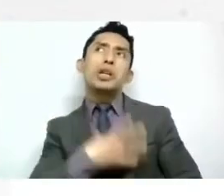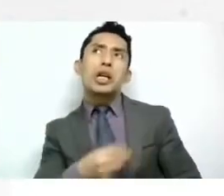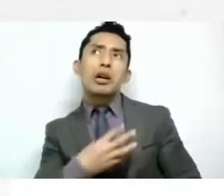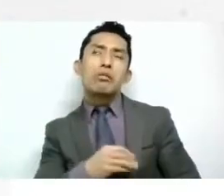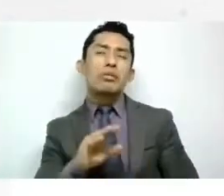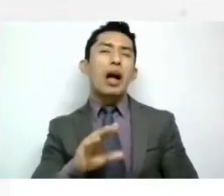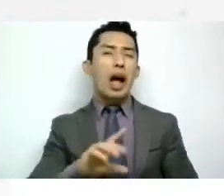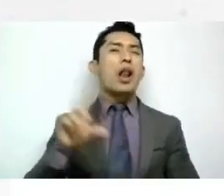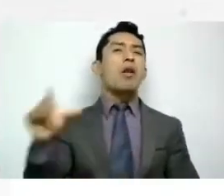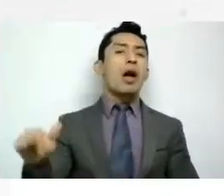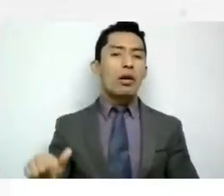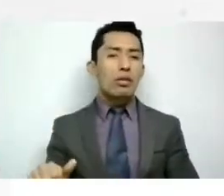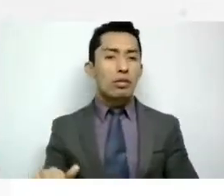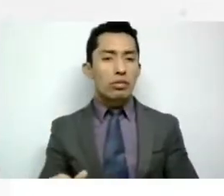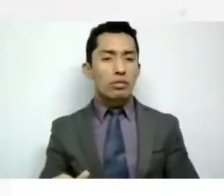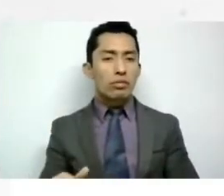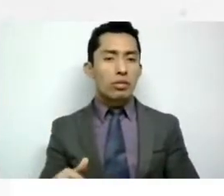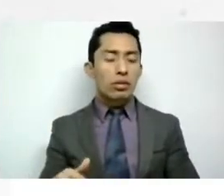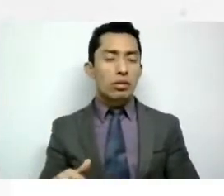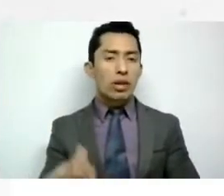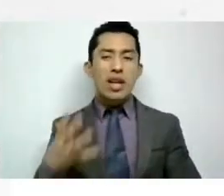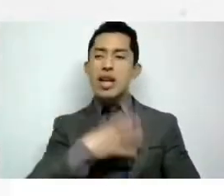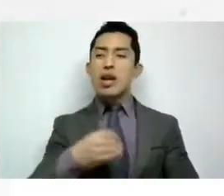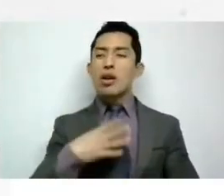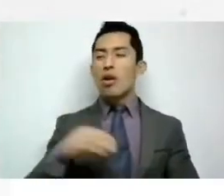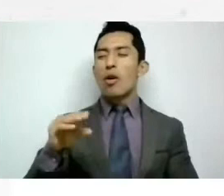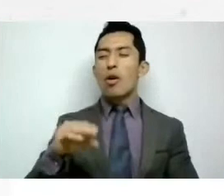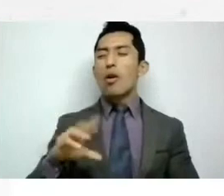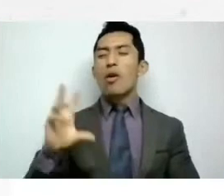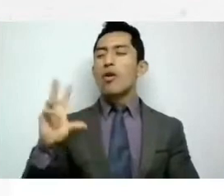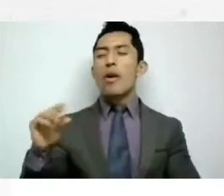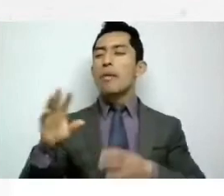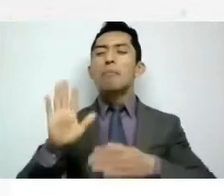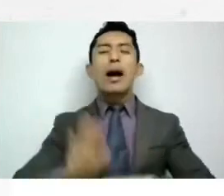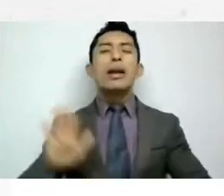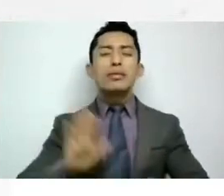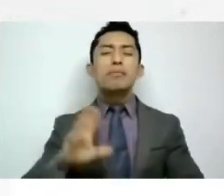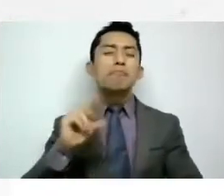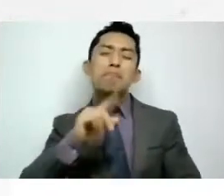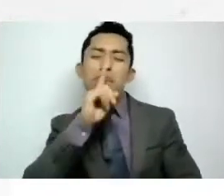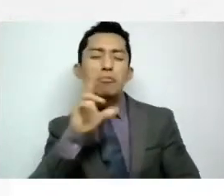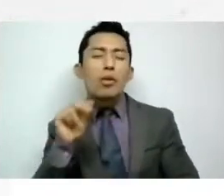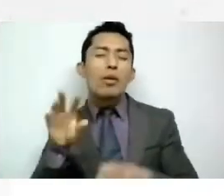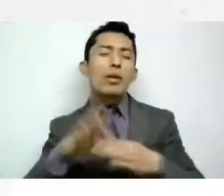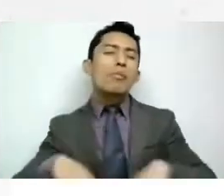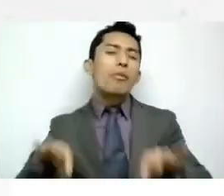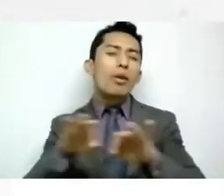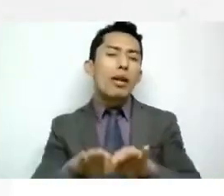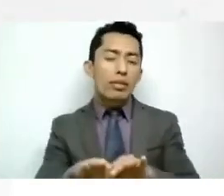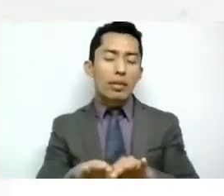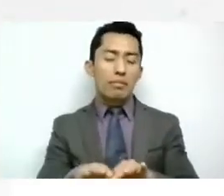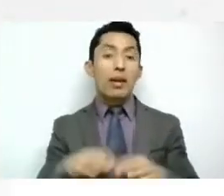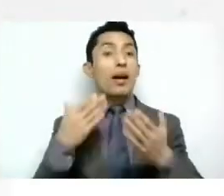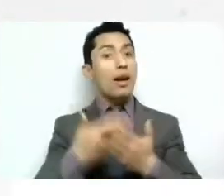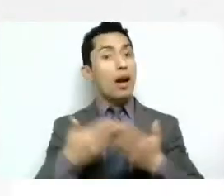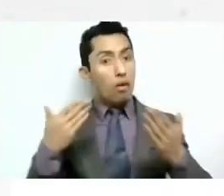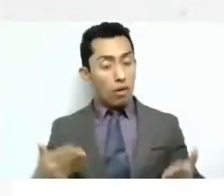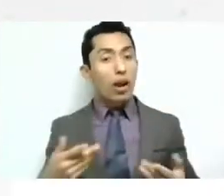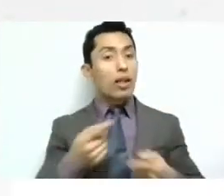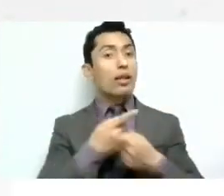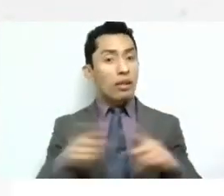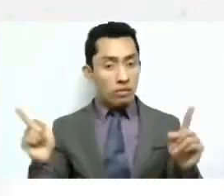esto es así como que es otra secuelita ¿no? ahí va entonces pero no los tomaban así como en cuenta y ahorita es súper